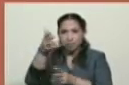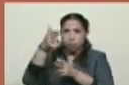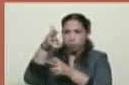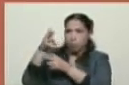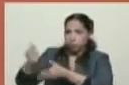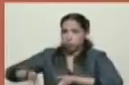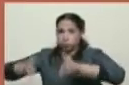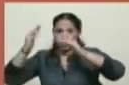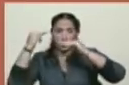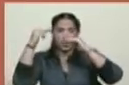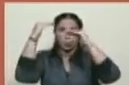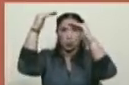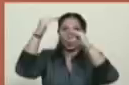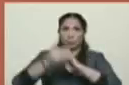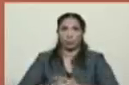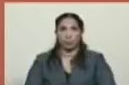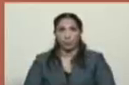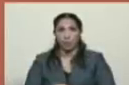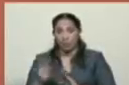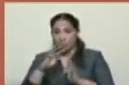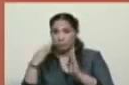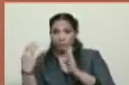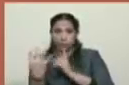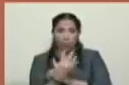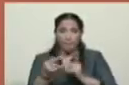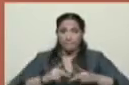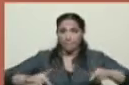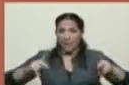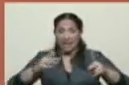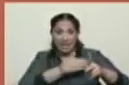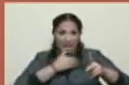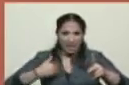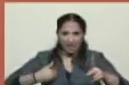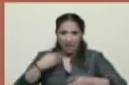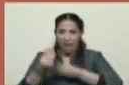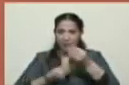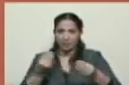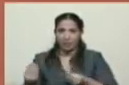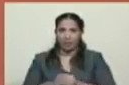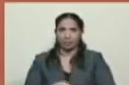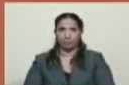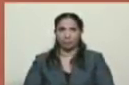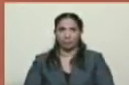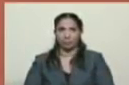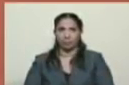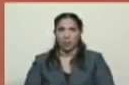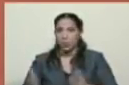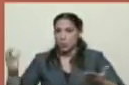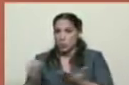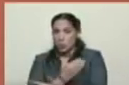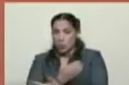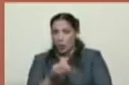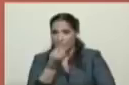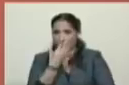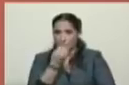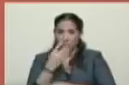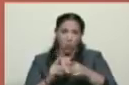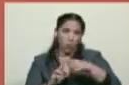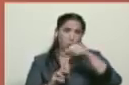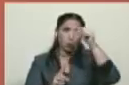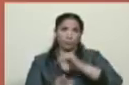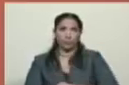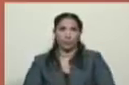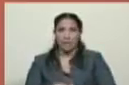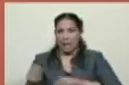Raúl Villanueva que rodean a la Plaza Oliari, intentar un asalto del Palacio de Miraflores, e incorporar células